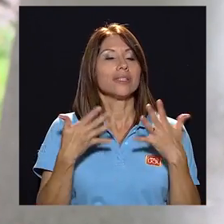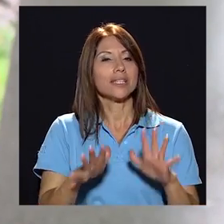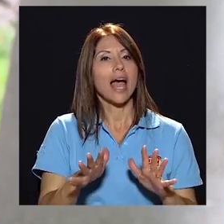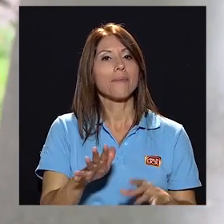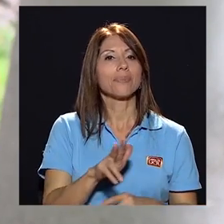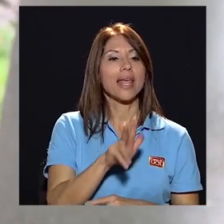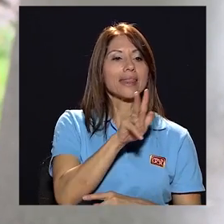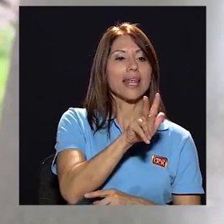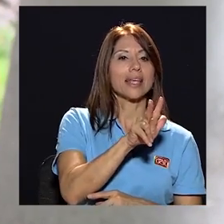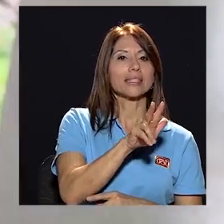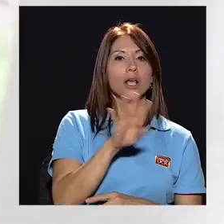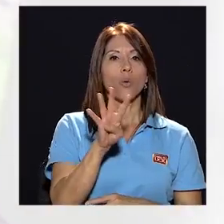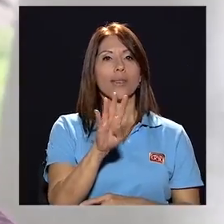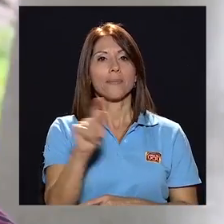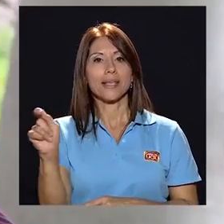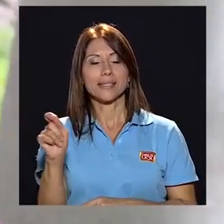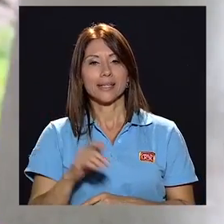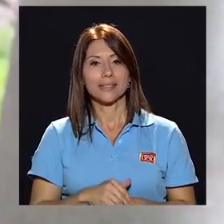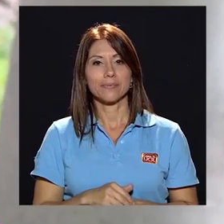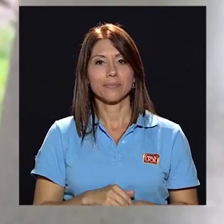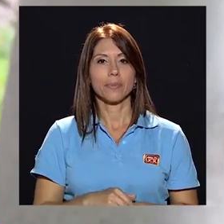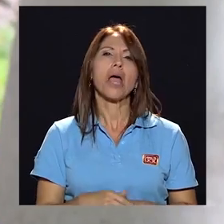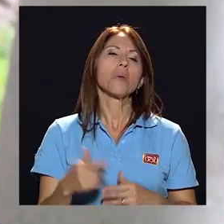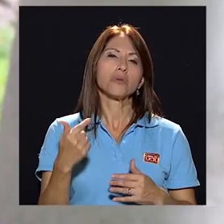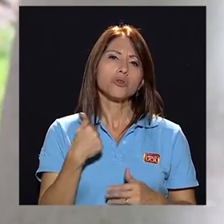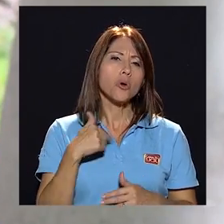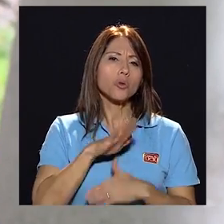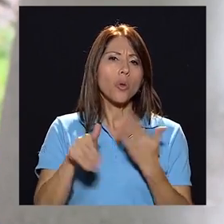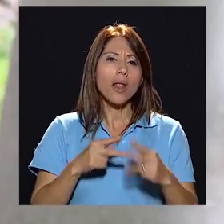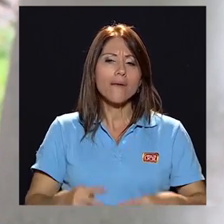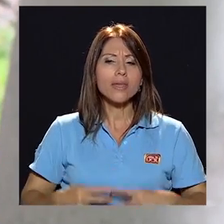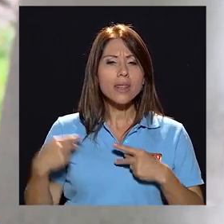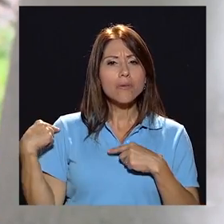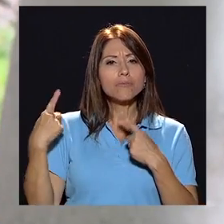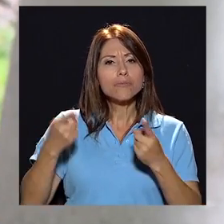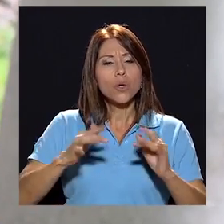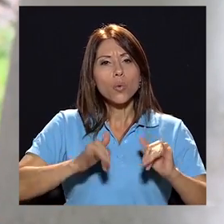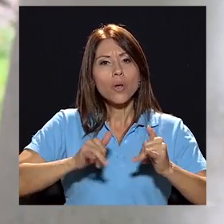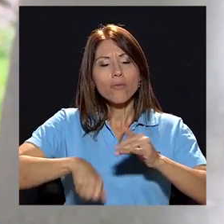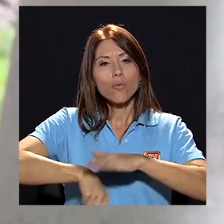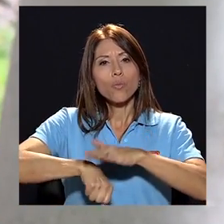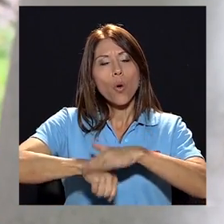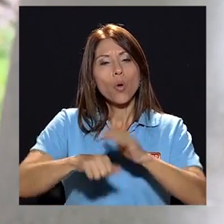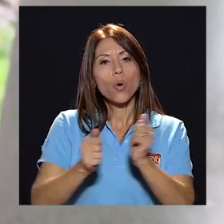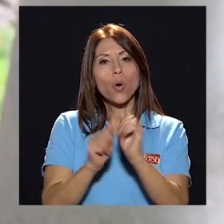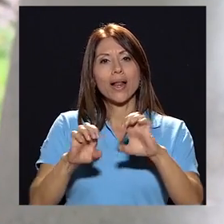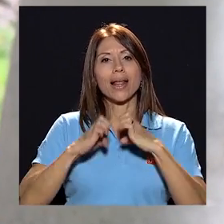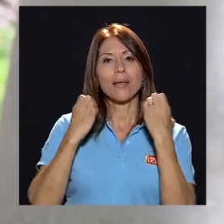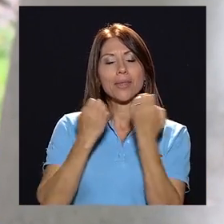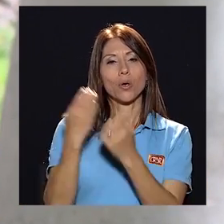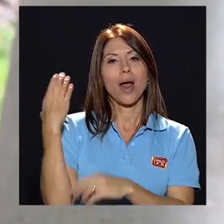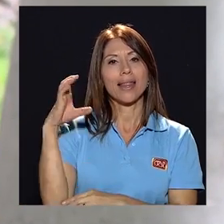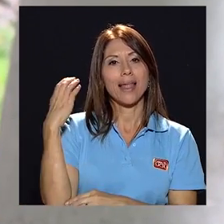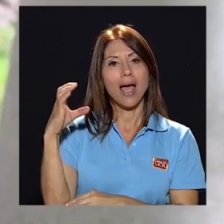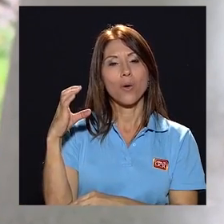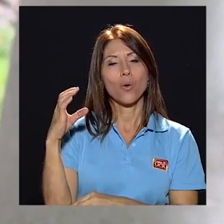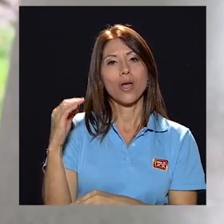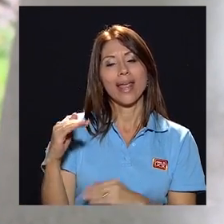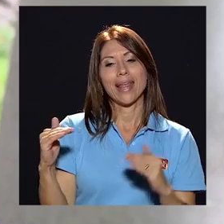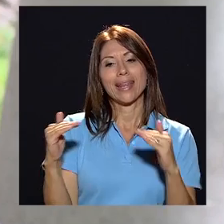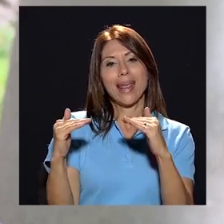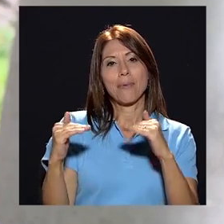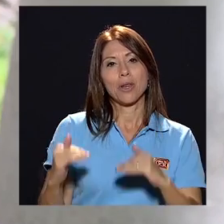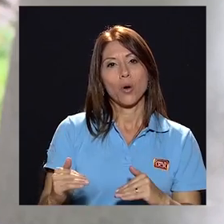tres cuatrimestres bueno vamos a ver yo jugué fútbol toda mi vida este con el cartainés en ligas